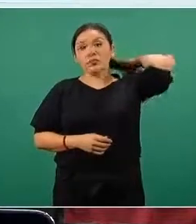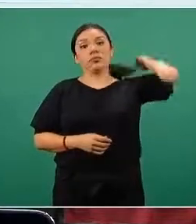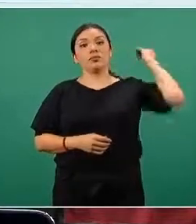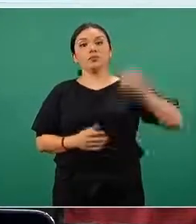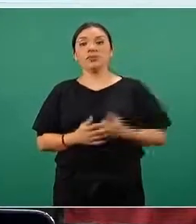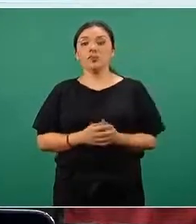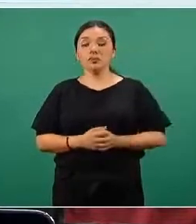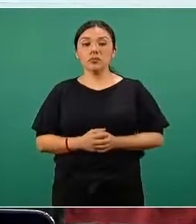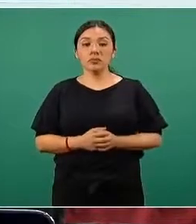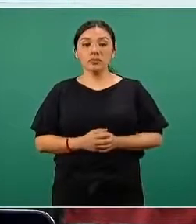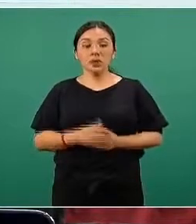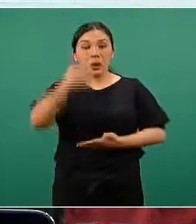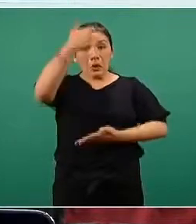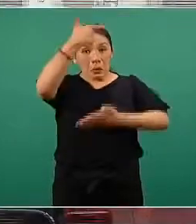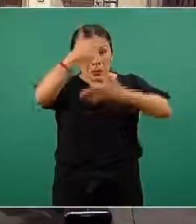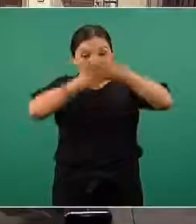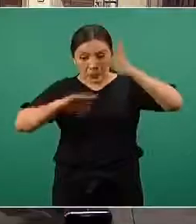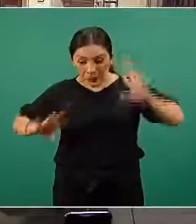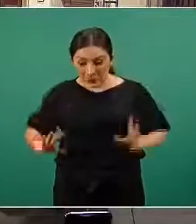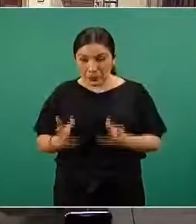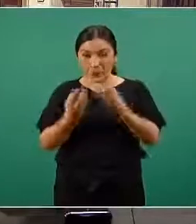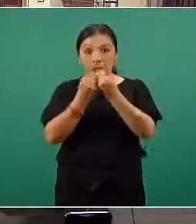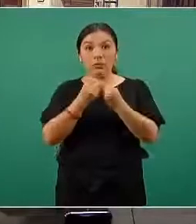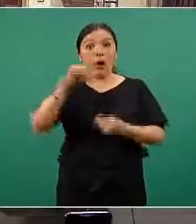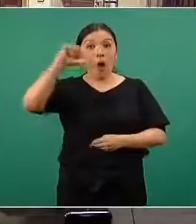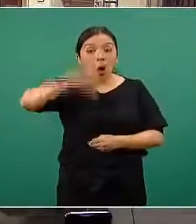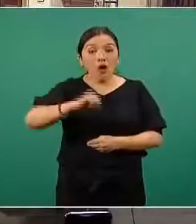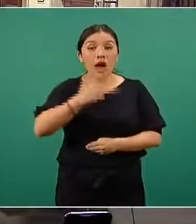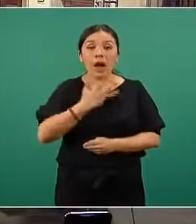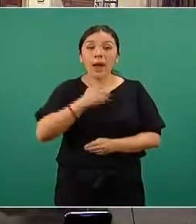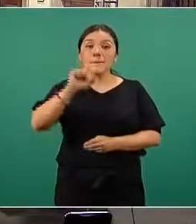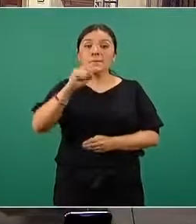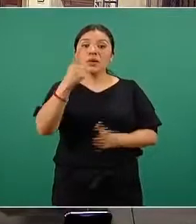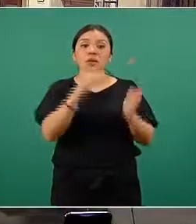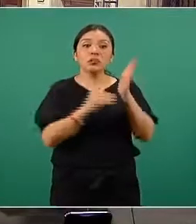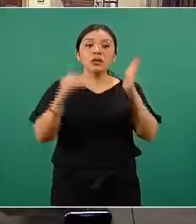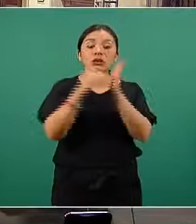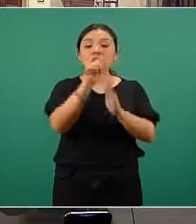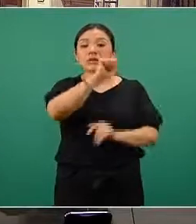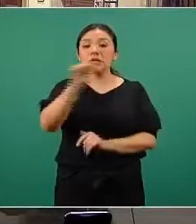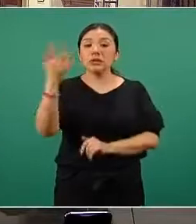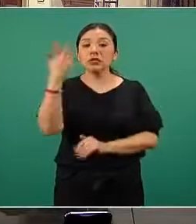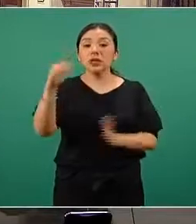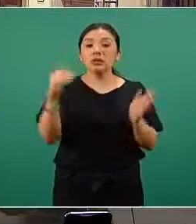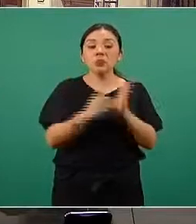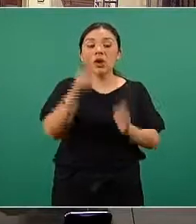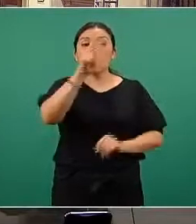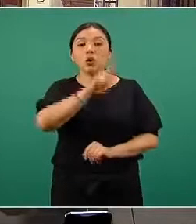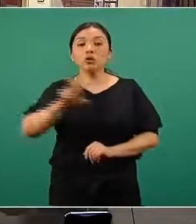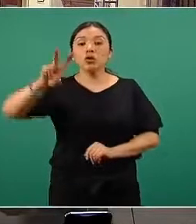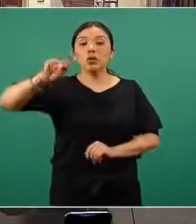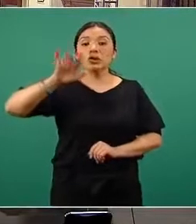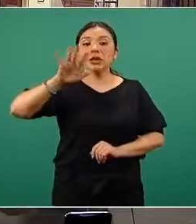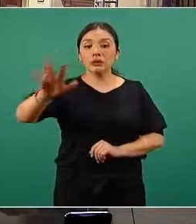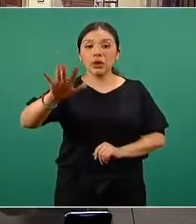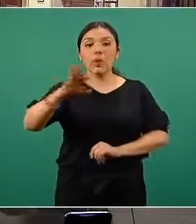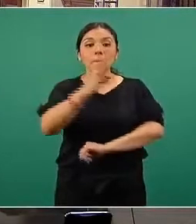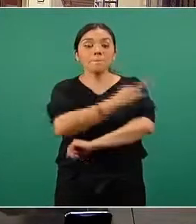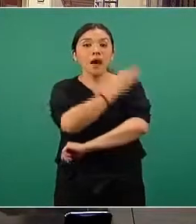De modo que la suma queda en este momento así, 21 millones 610 mil 885